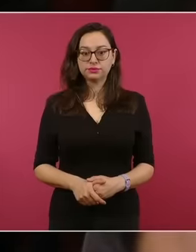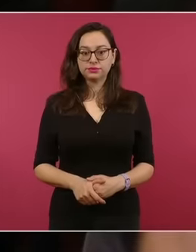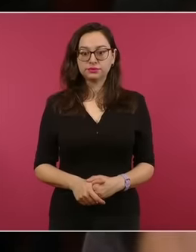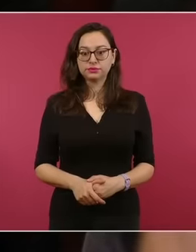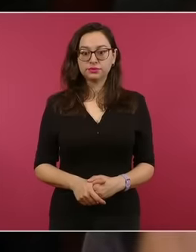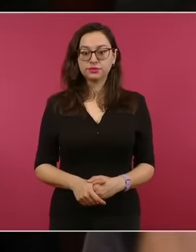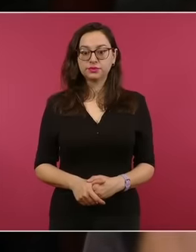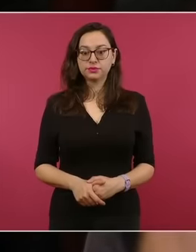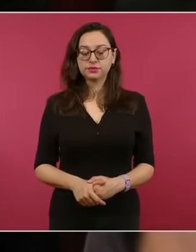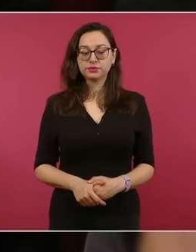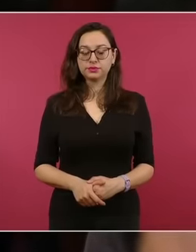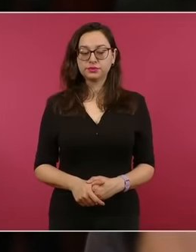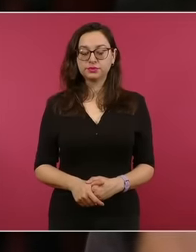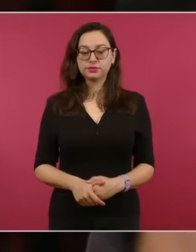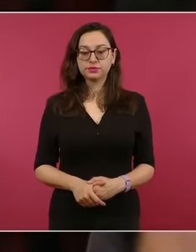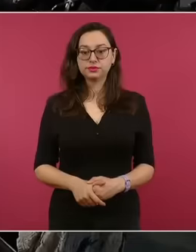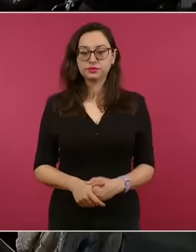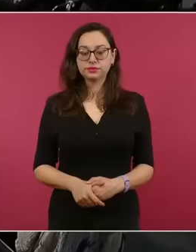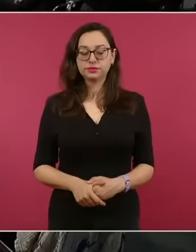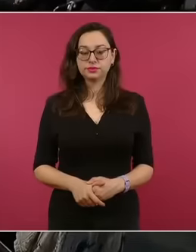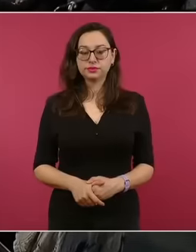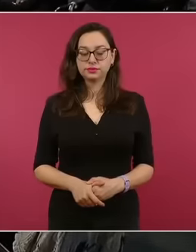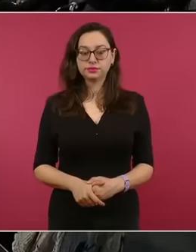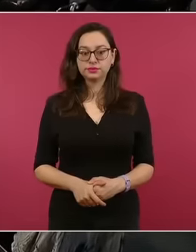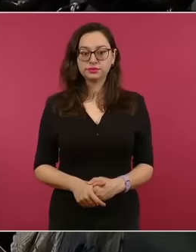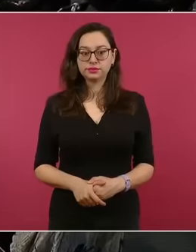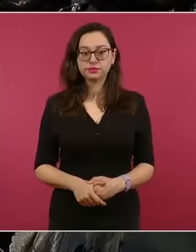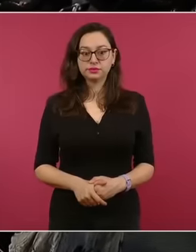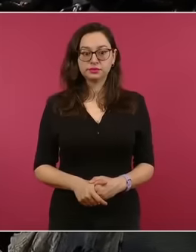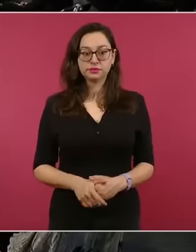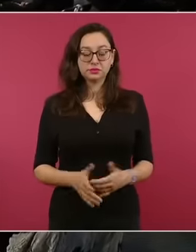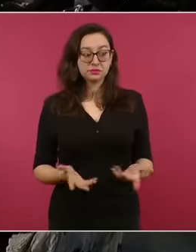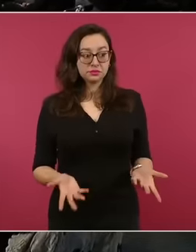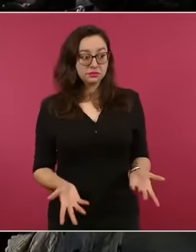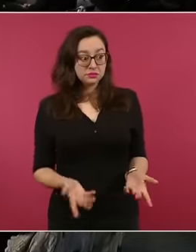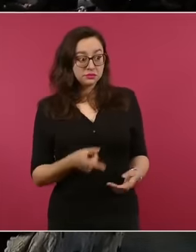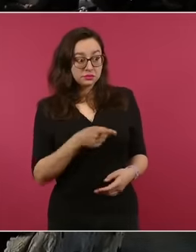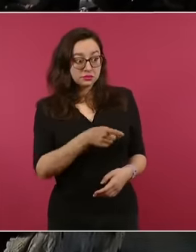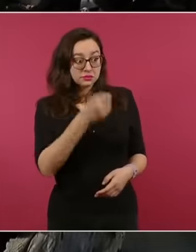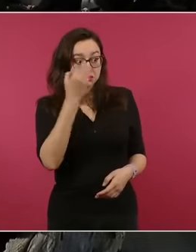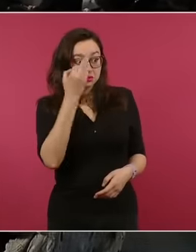embajada? Sí, les va a llevar tiempo para que…